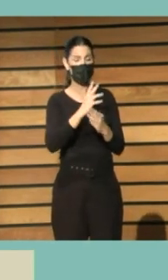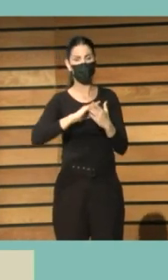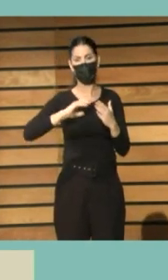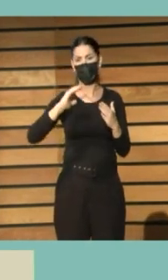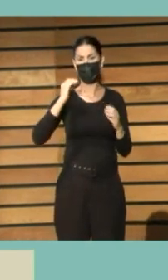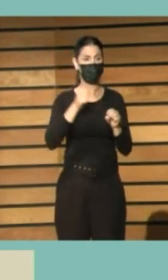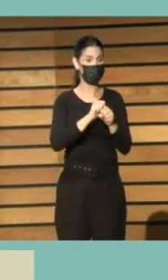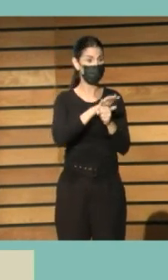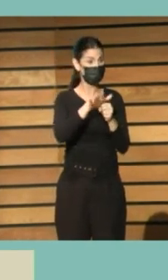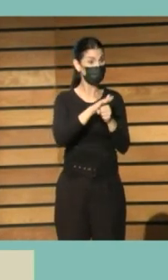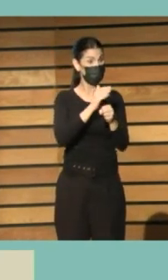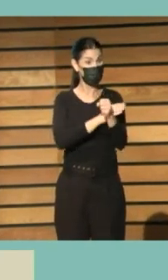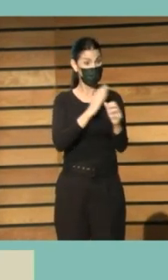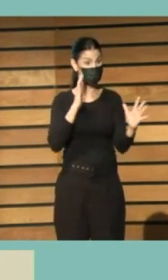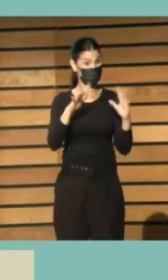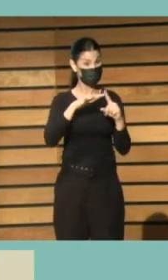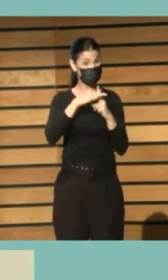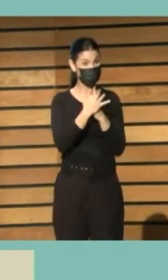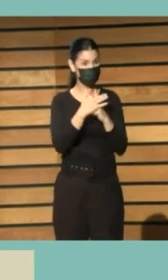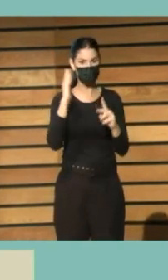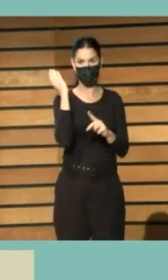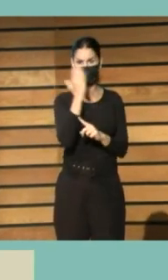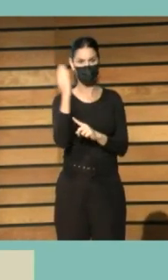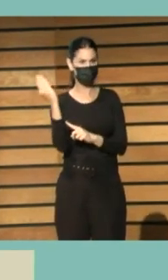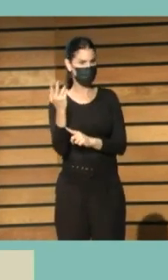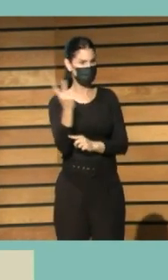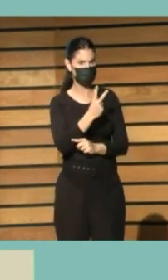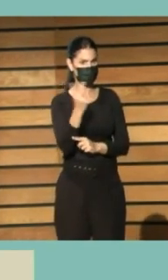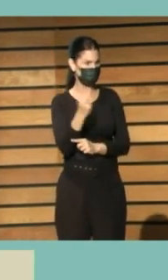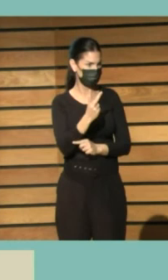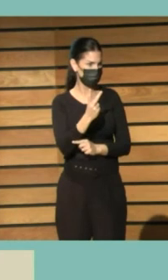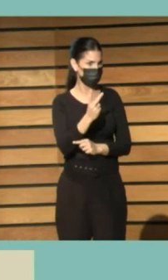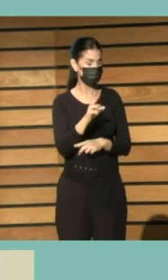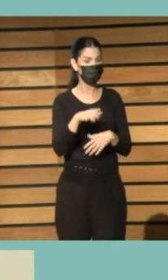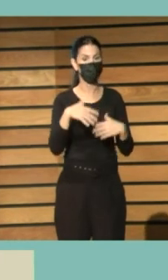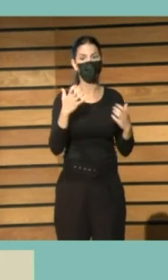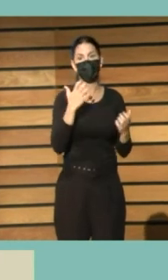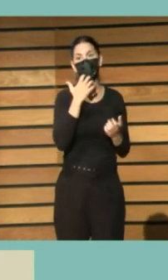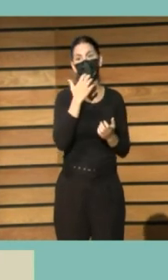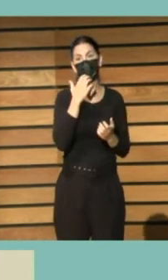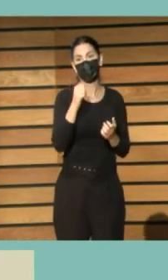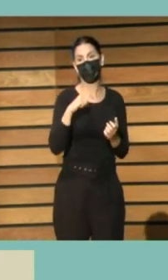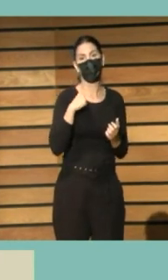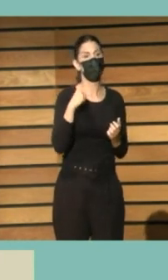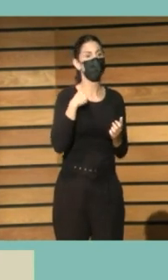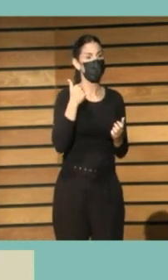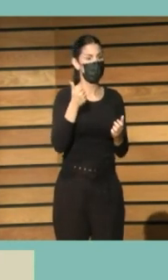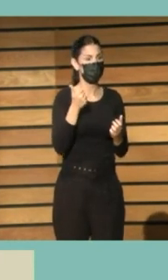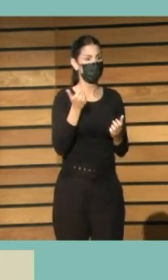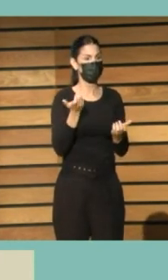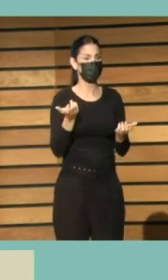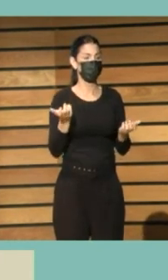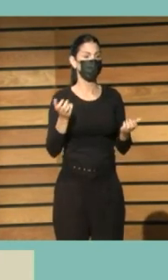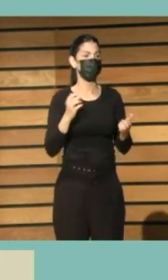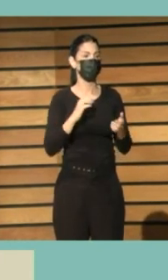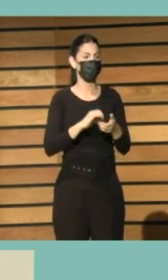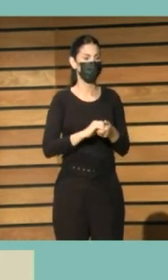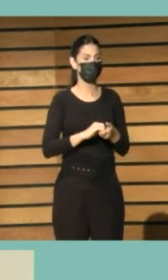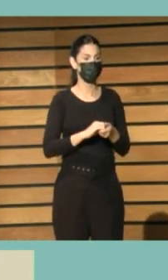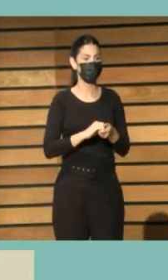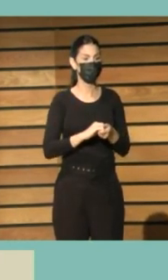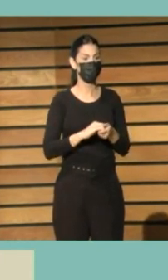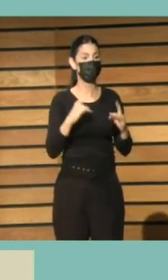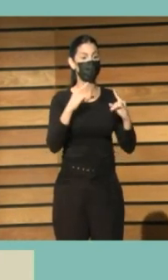fueron clausuradas en las bibliotecas hospitalarias montaron camas y en las